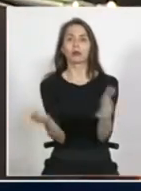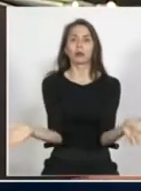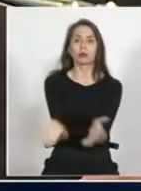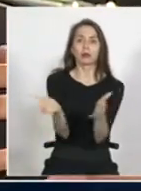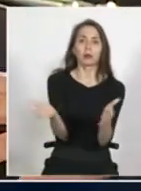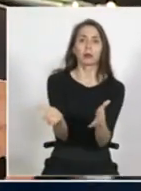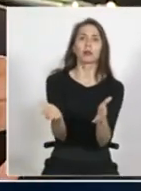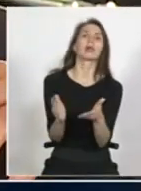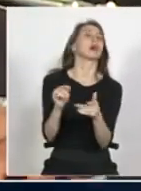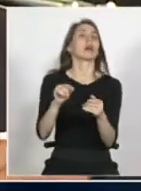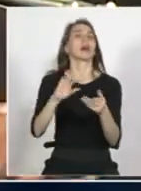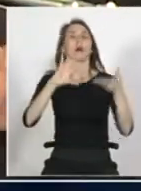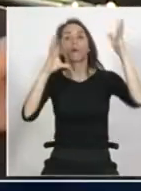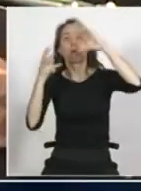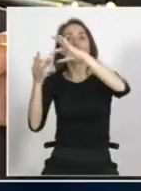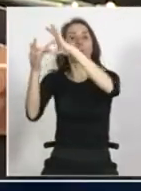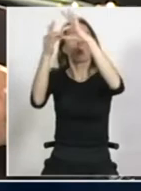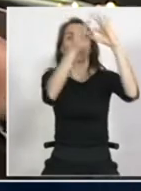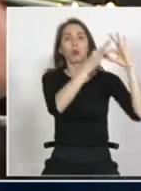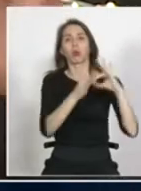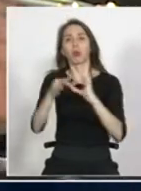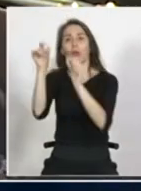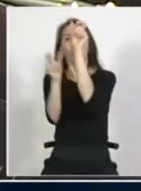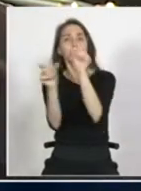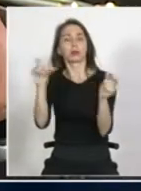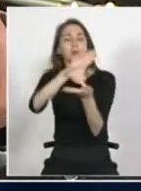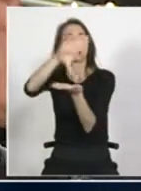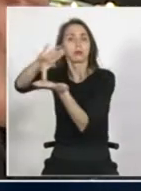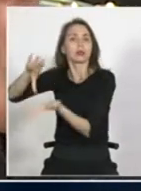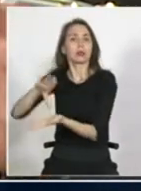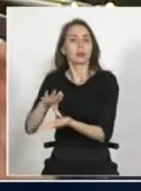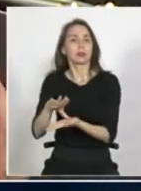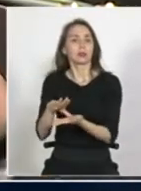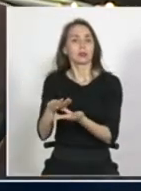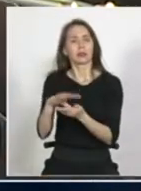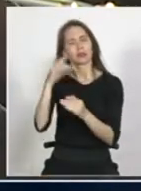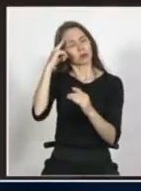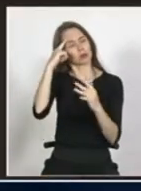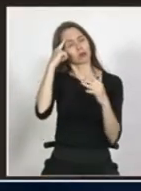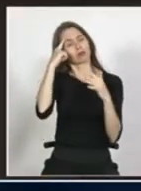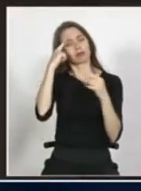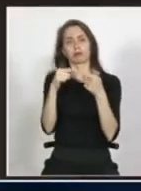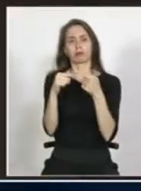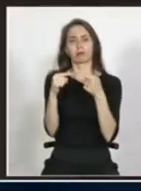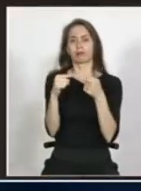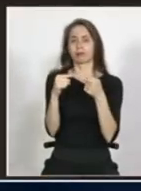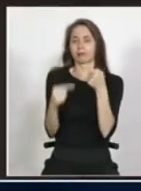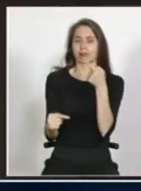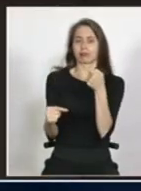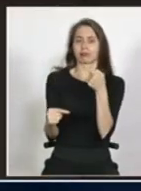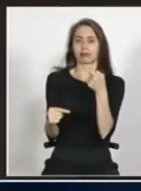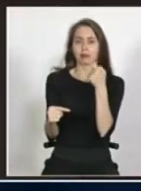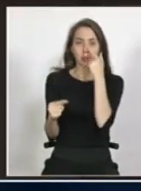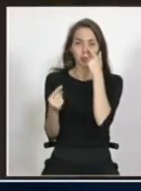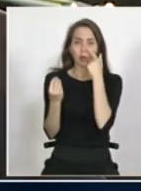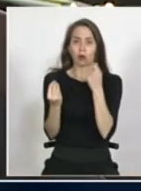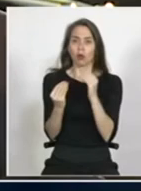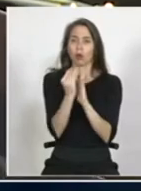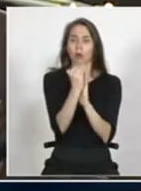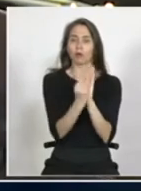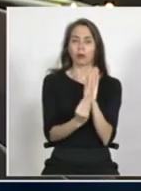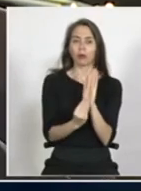globalización, pero estamos de alguna forma descontextualizados en lo que tratamos de establecer de forma